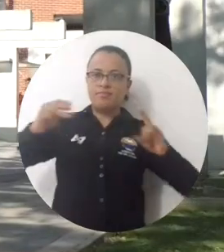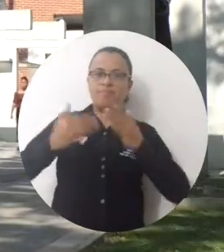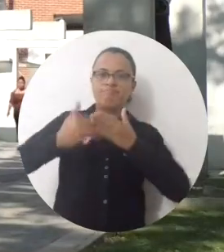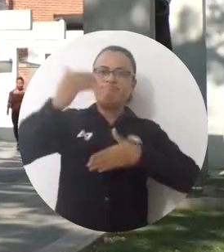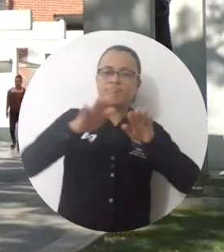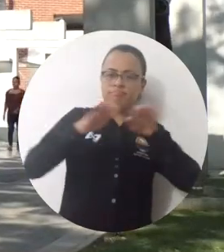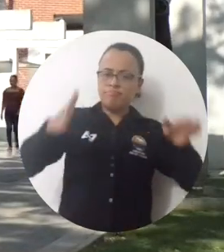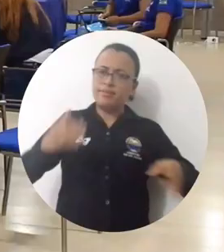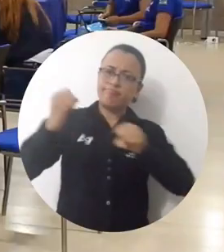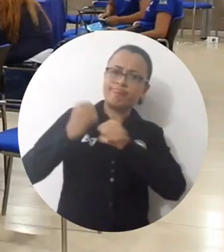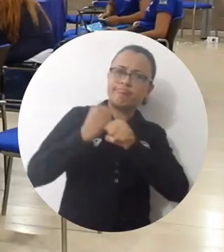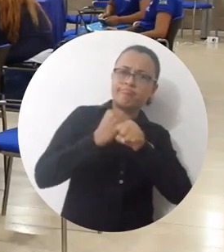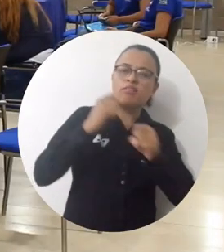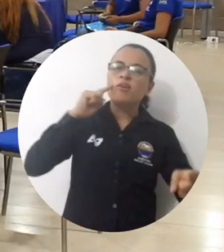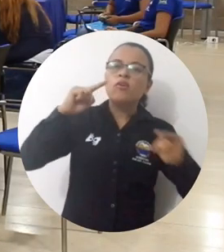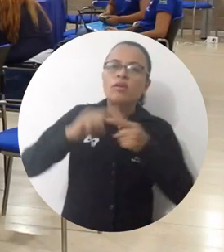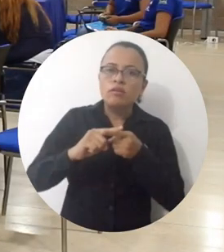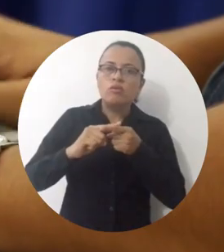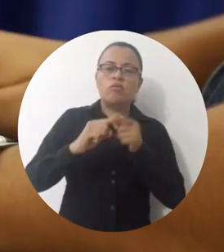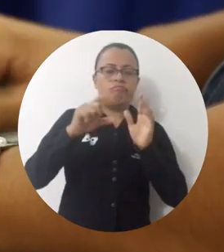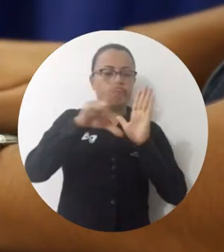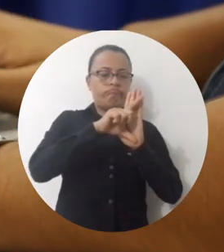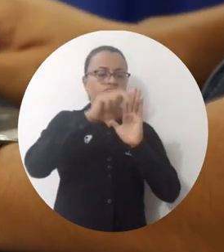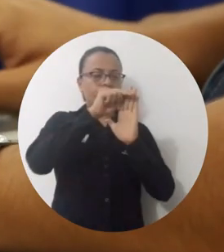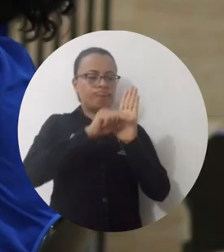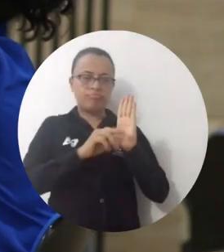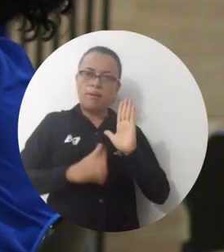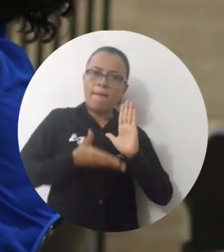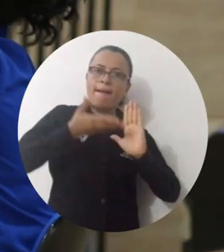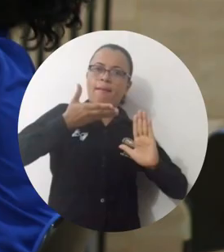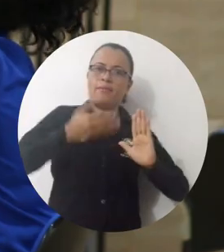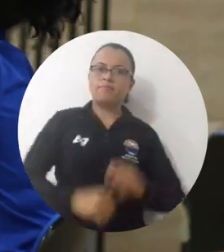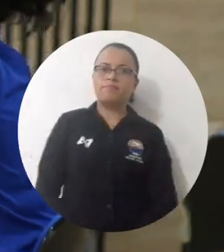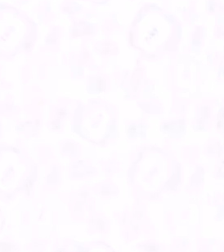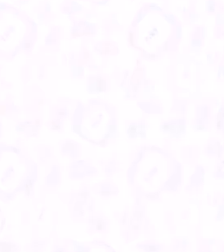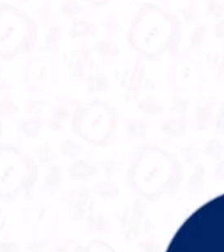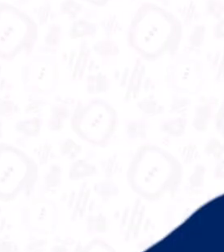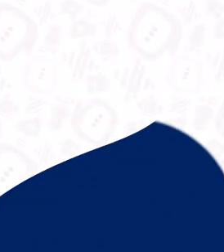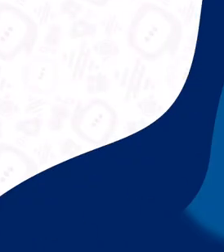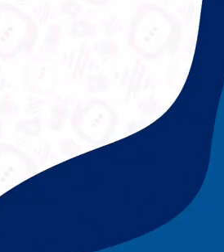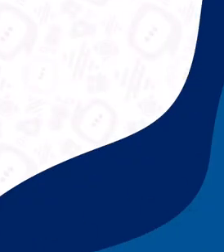La Universidad del Magdalena inició las mesas de trabajo para la modernización del reglamento estudiantil.